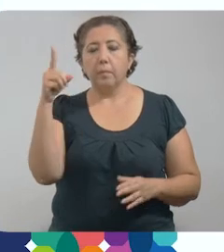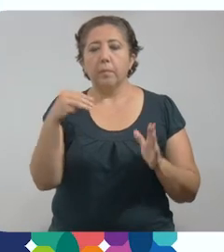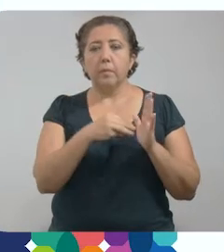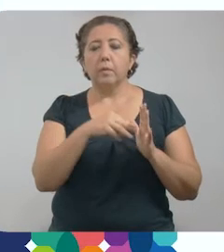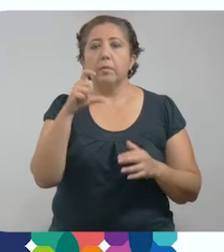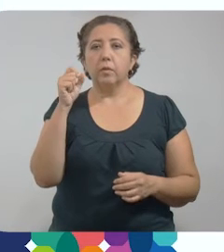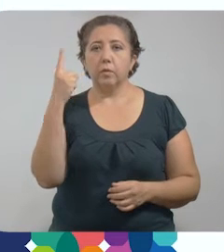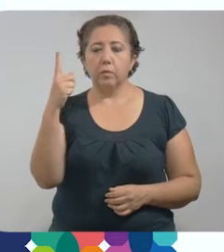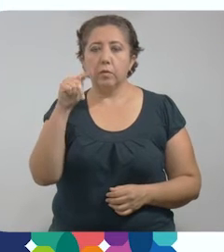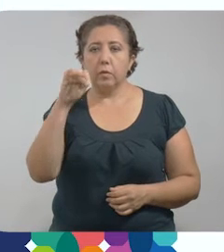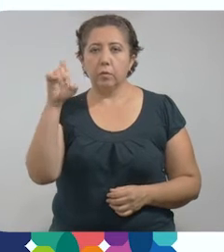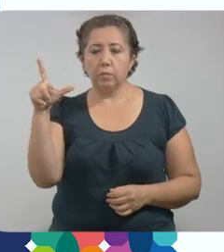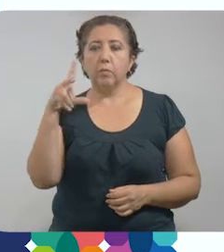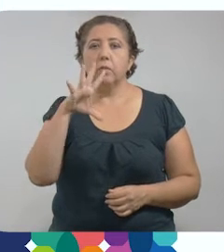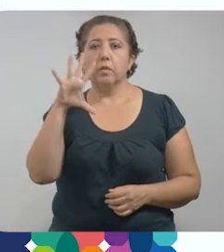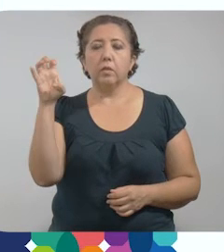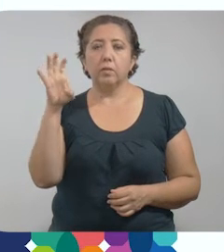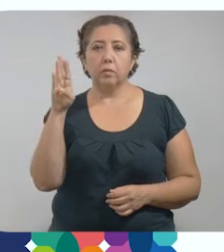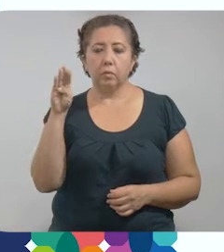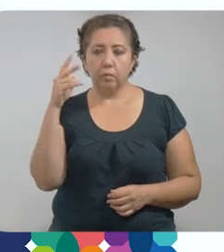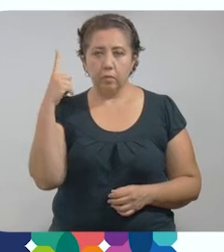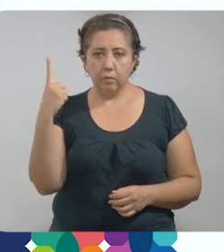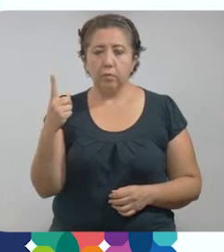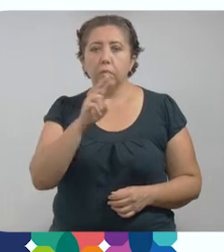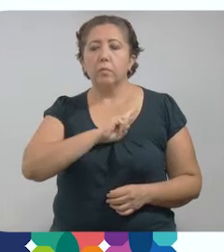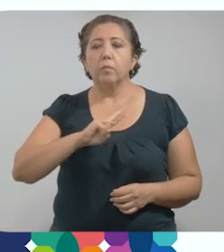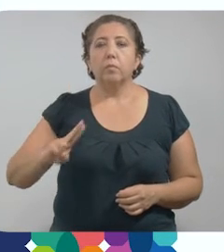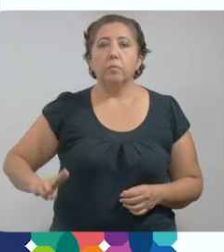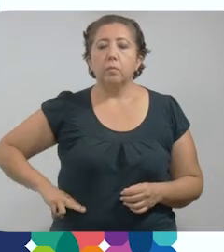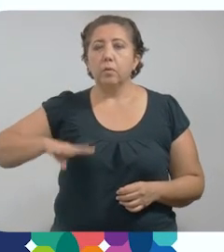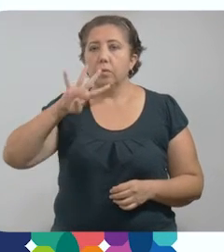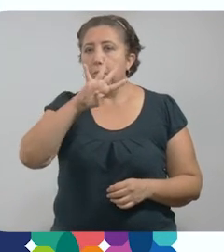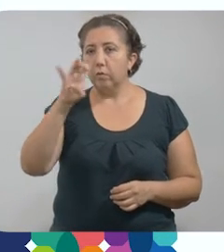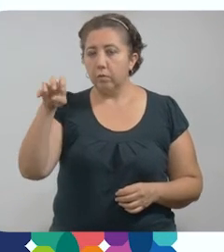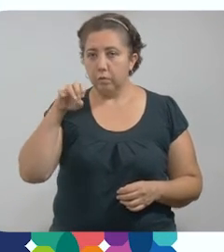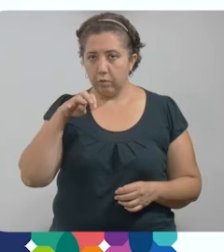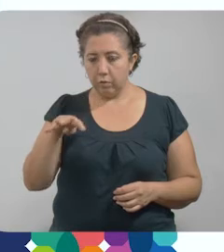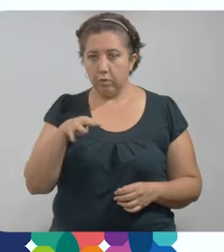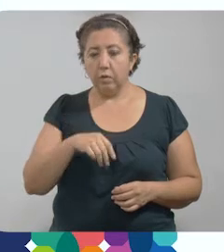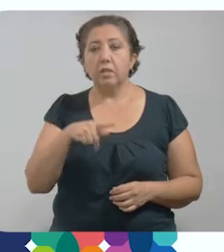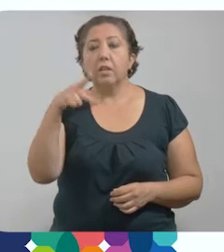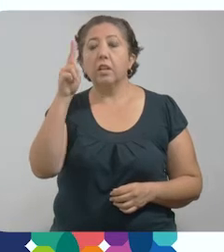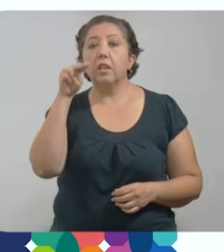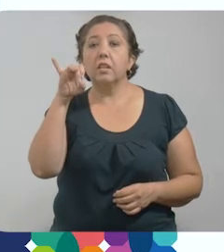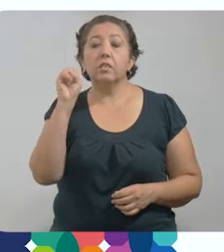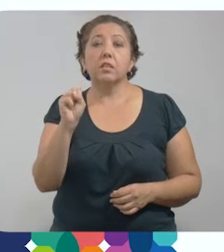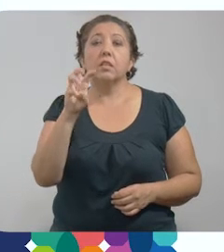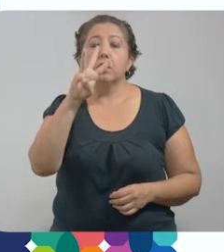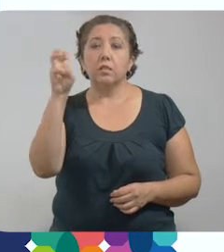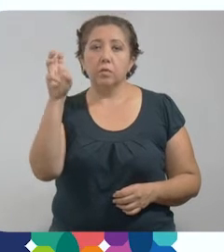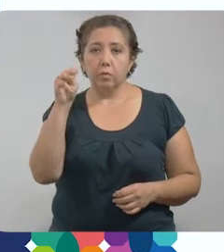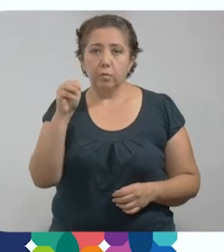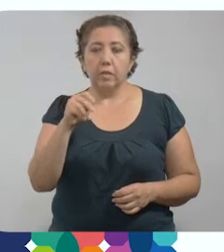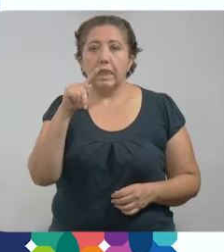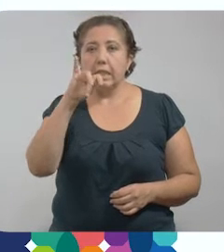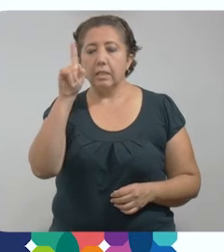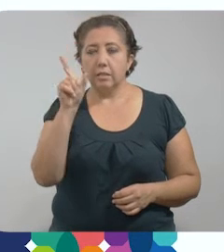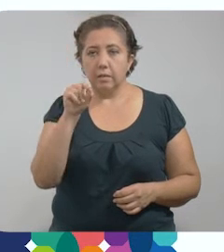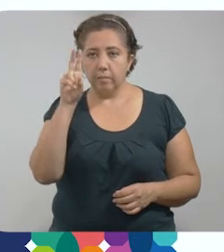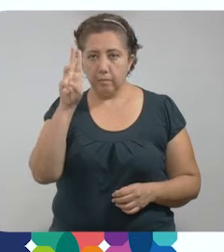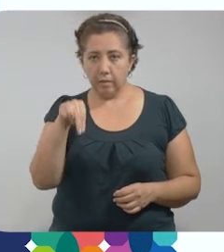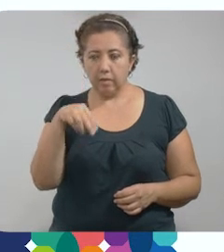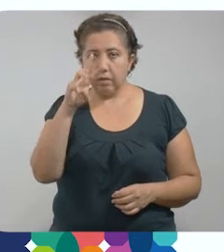1021, Ticul, 591, Humán, 419, Canasín, 390, Trisimil,